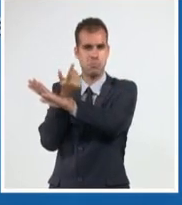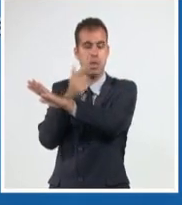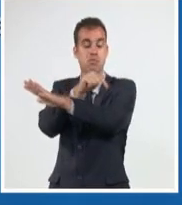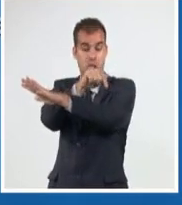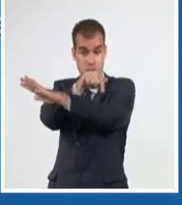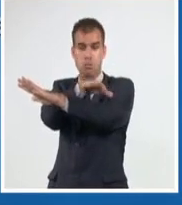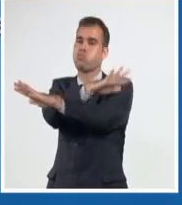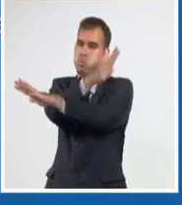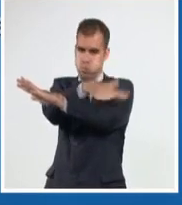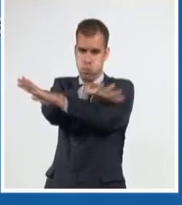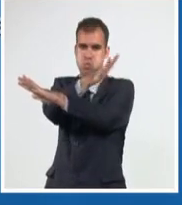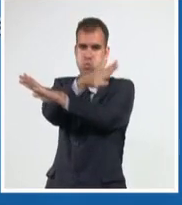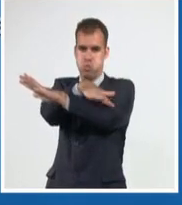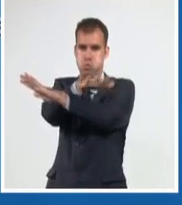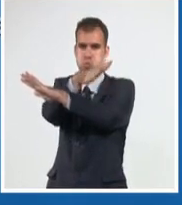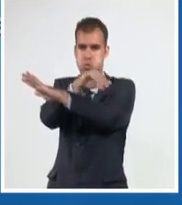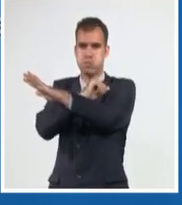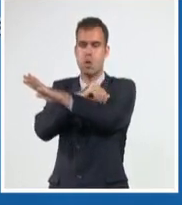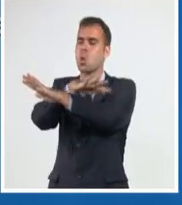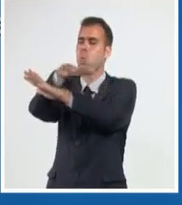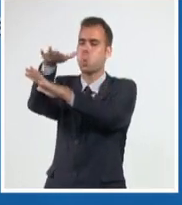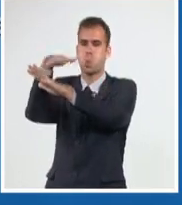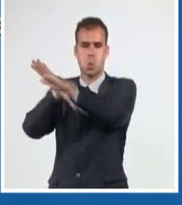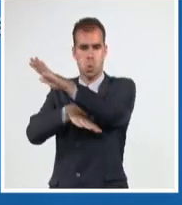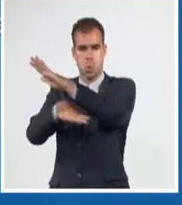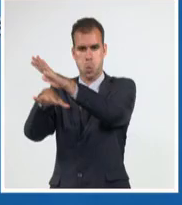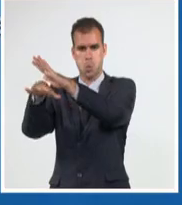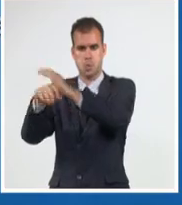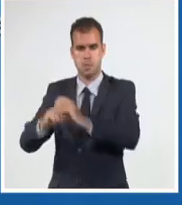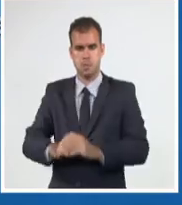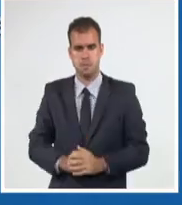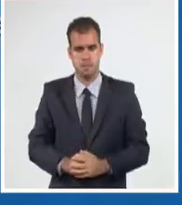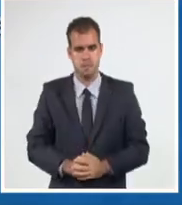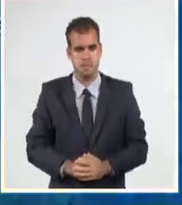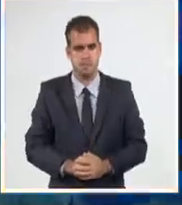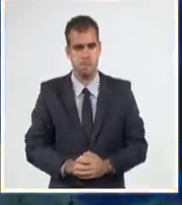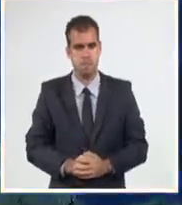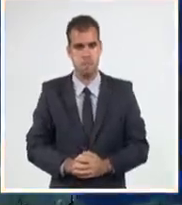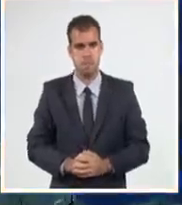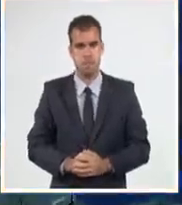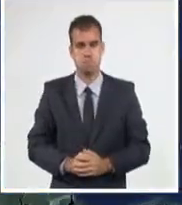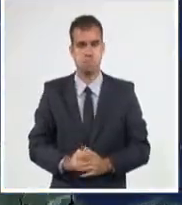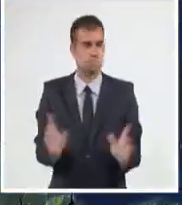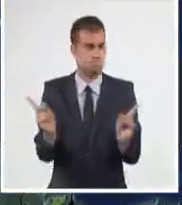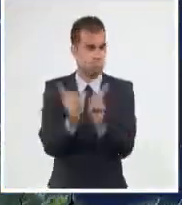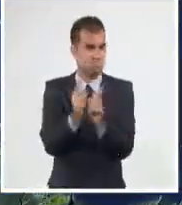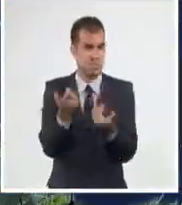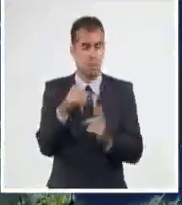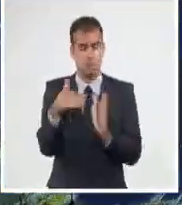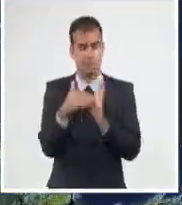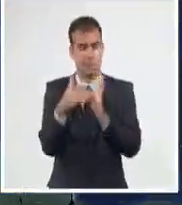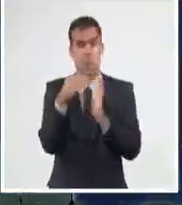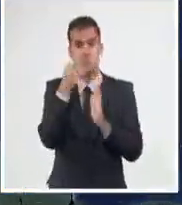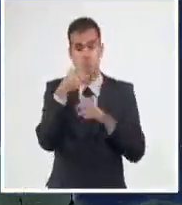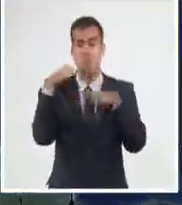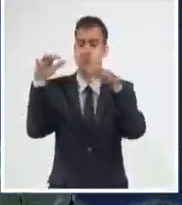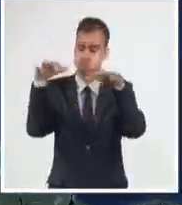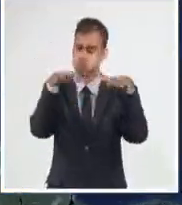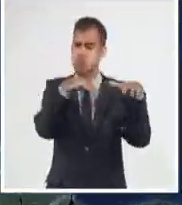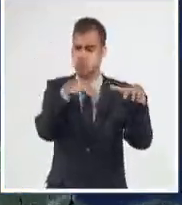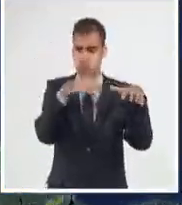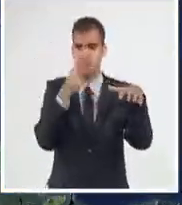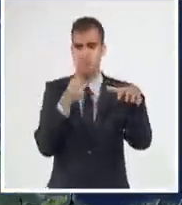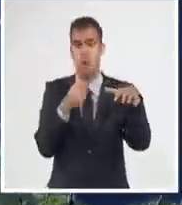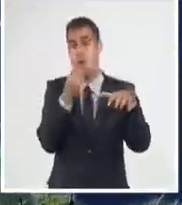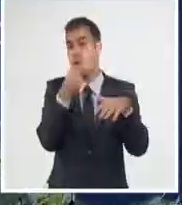litoral norte-oriental, poco oleaje en el resto de los litorales. En resumen, mis amigos, la tarde con nublados y lluvias que pudieran